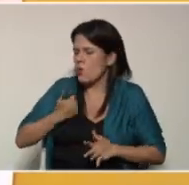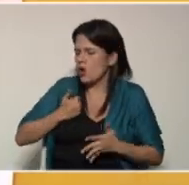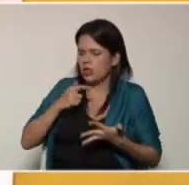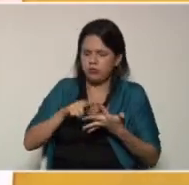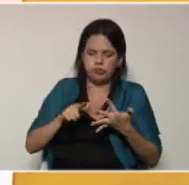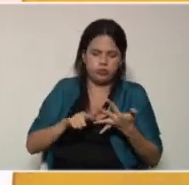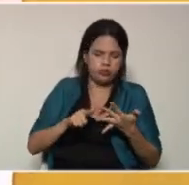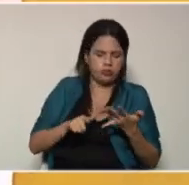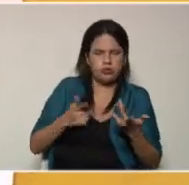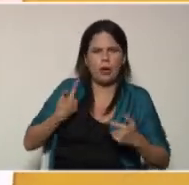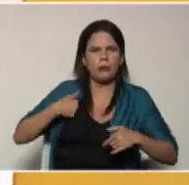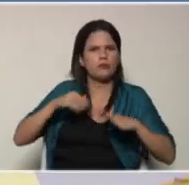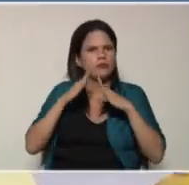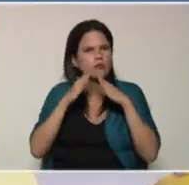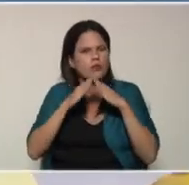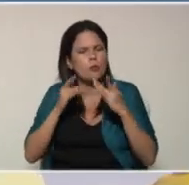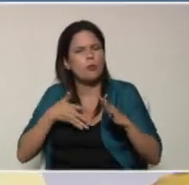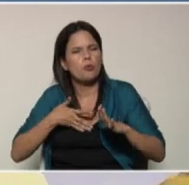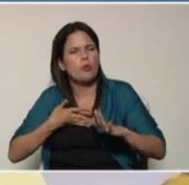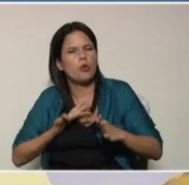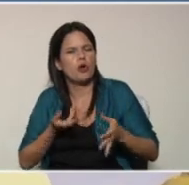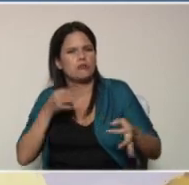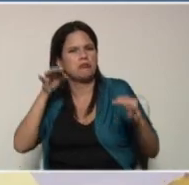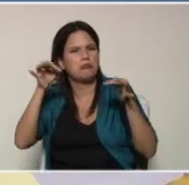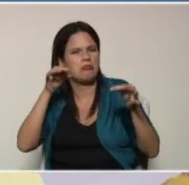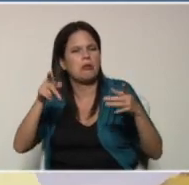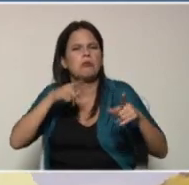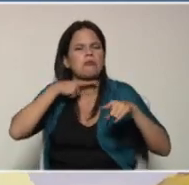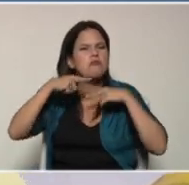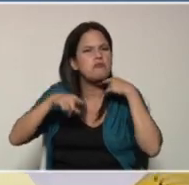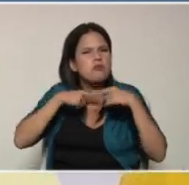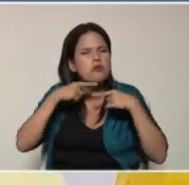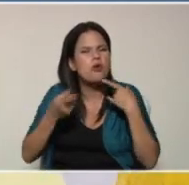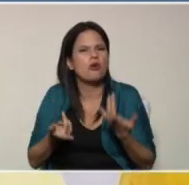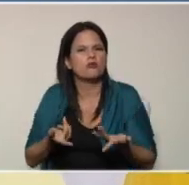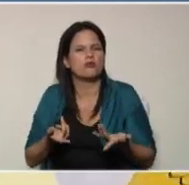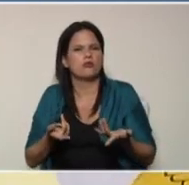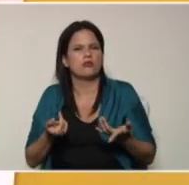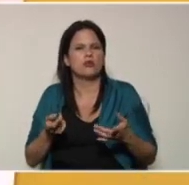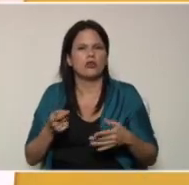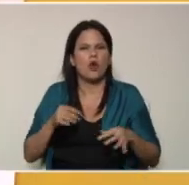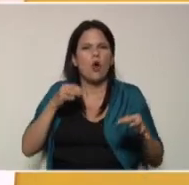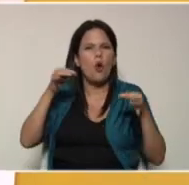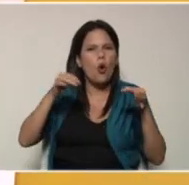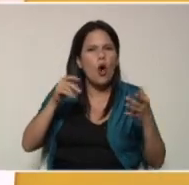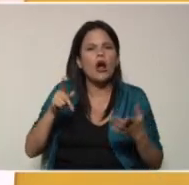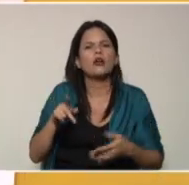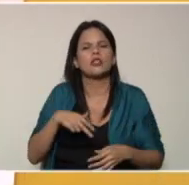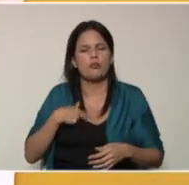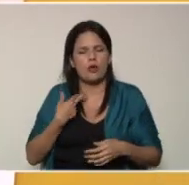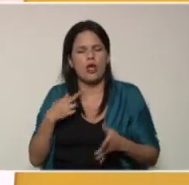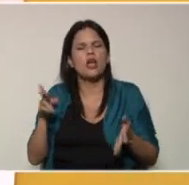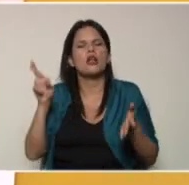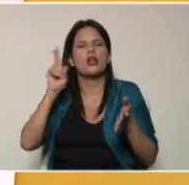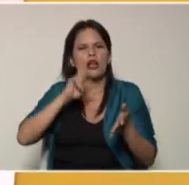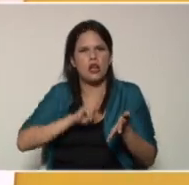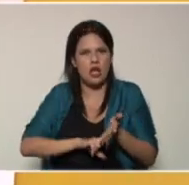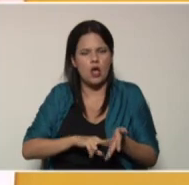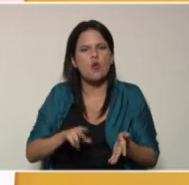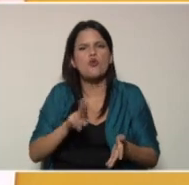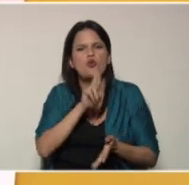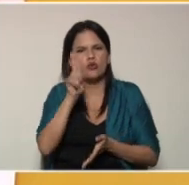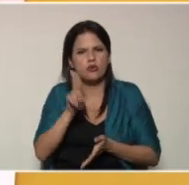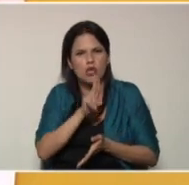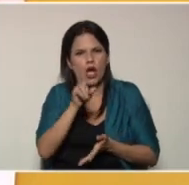que tengamos en casa, puede ser cartón, colores, hojas, hojas reciclables, también pueden